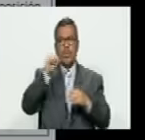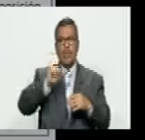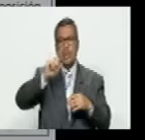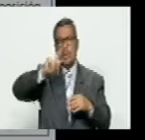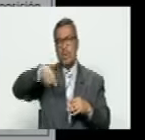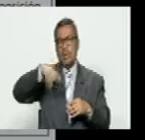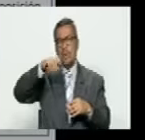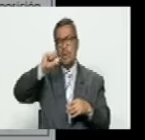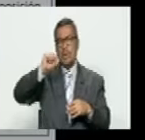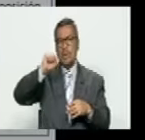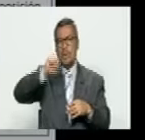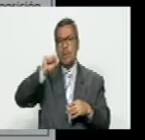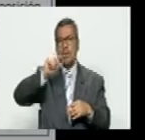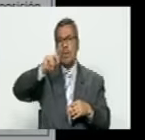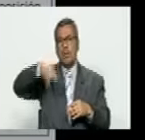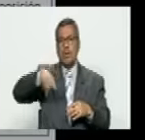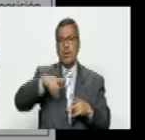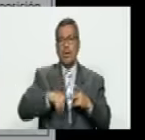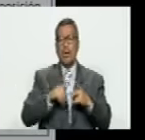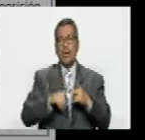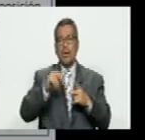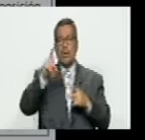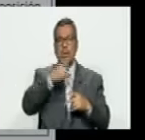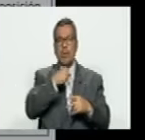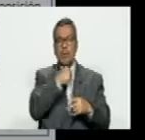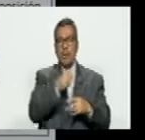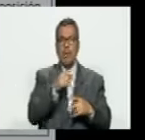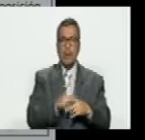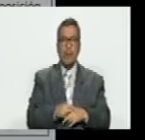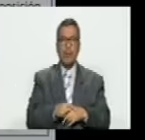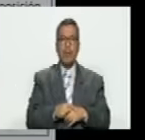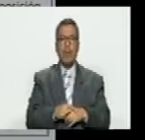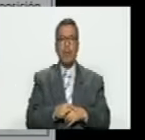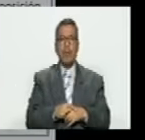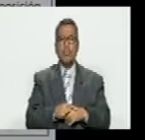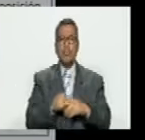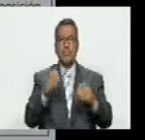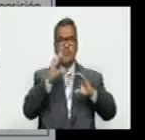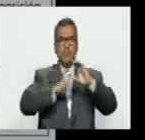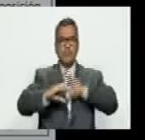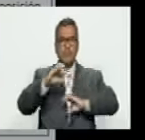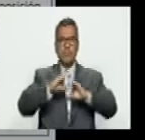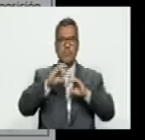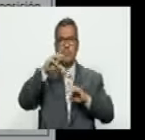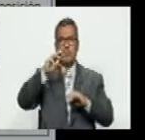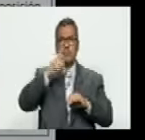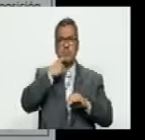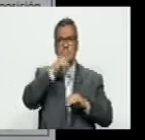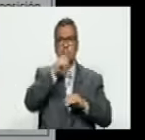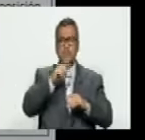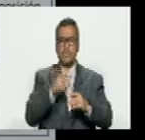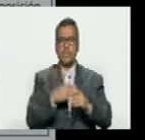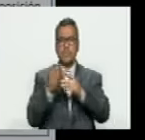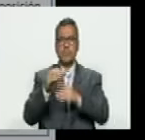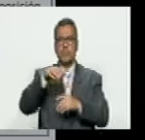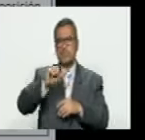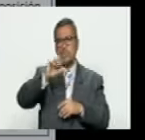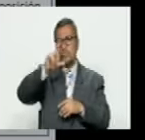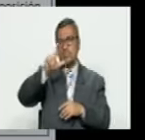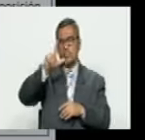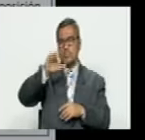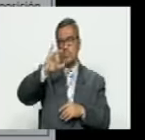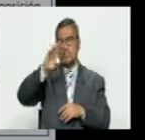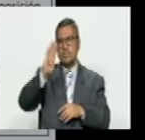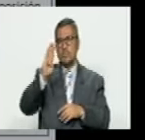AP por The Washington Post el superperiódico de Washington y por una compañía que se llama encuesta de salida de Edison Research